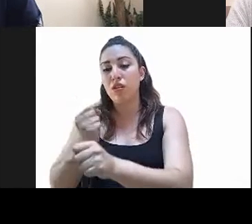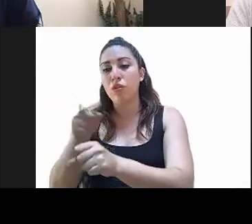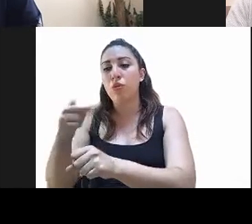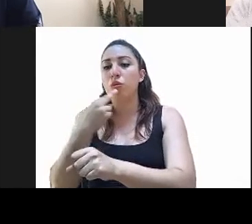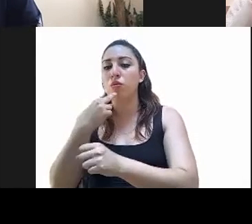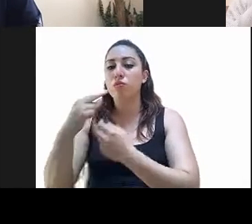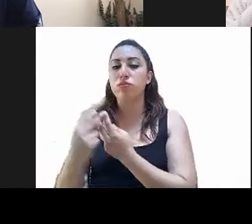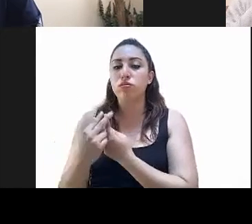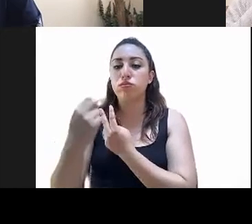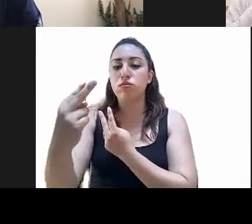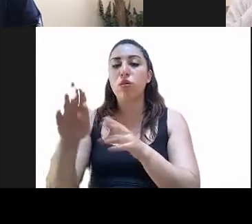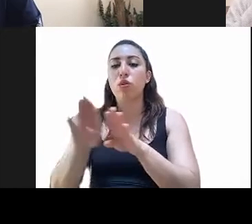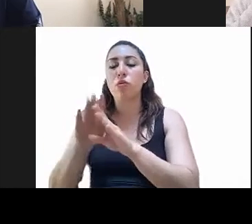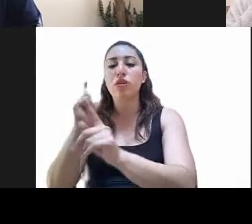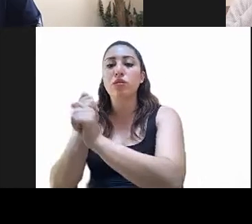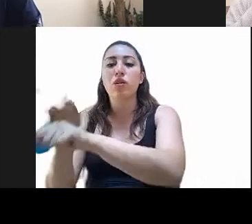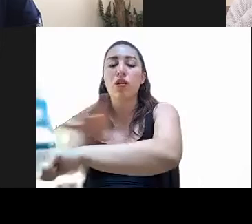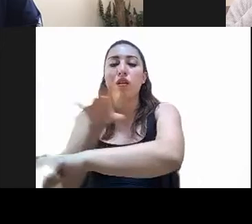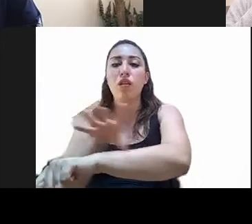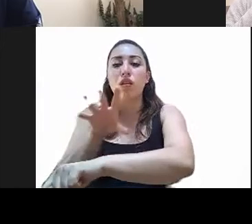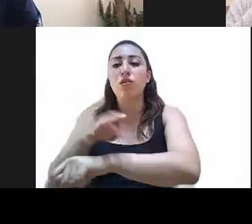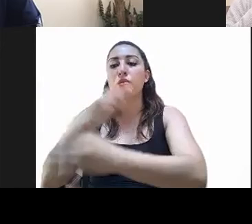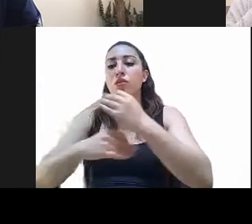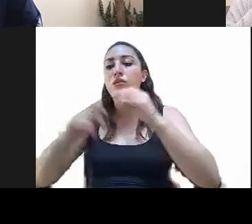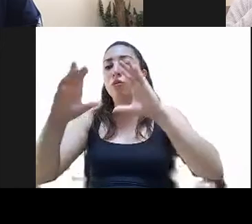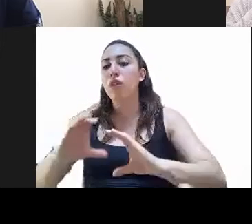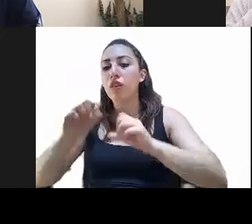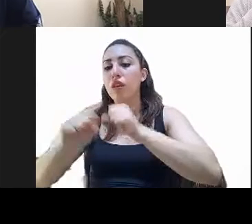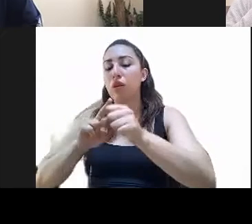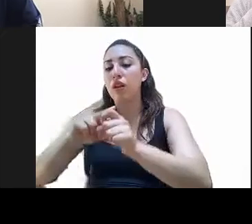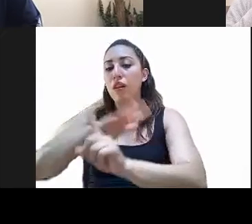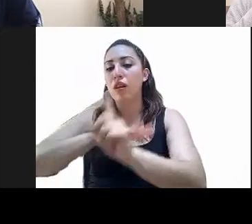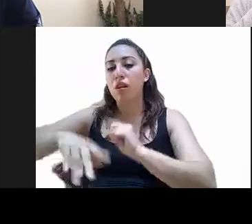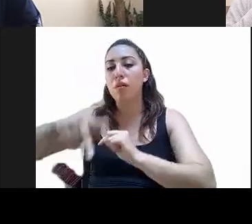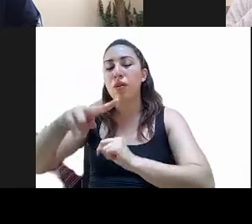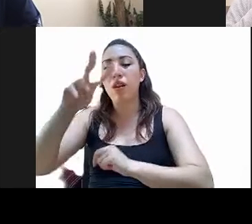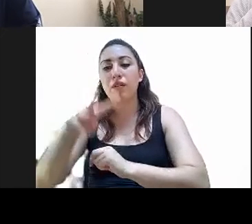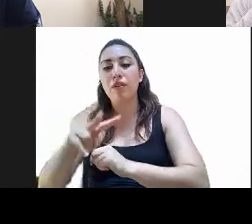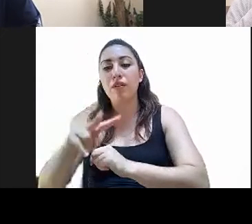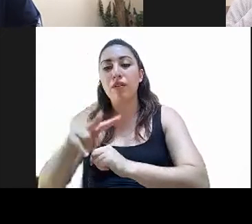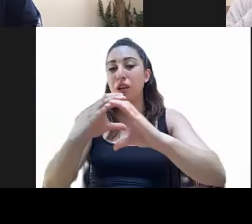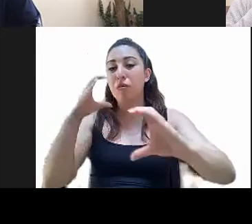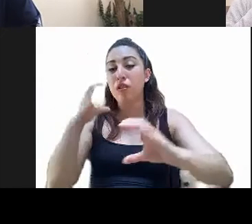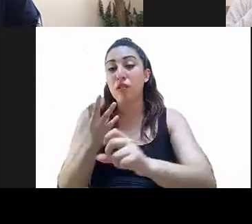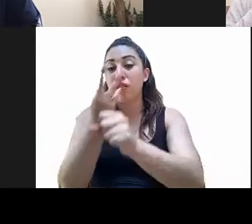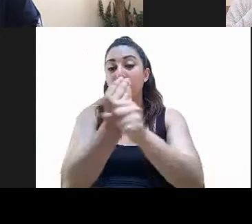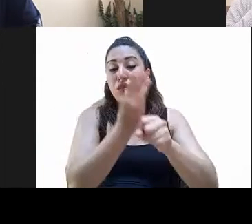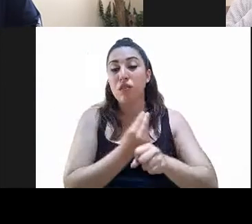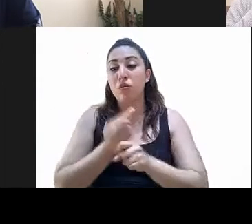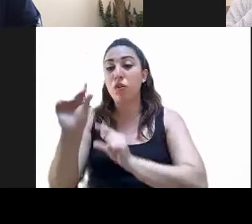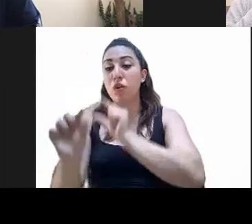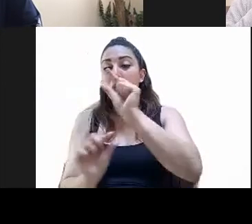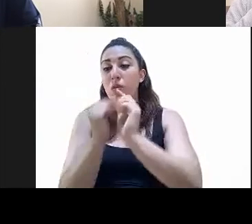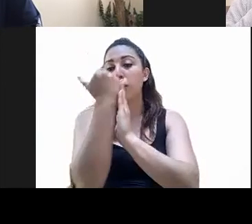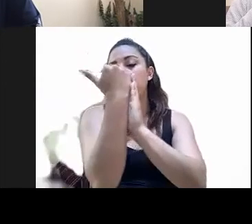consolidado como un servicio eficiente, seguro y amigable con el medio ambiente. Sin embargo, la falta de mantenimiento y la renovación de sus unidades fue disminuyendo su capacidad